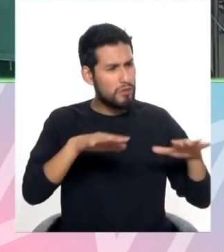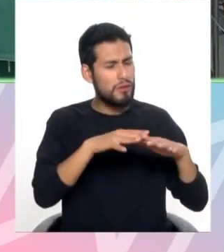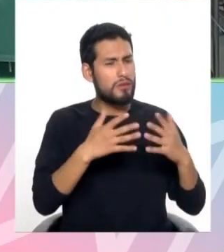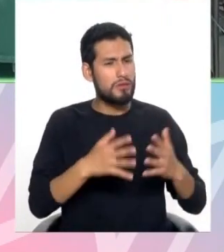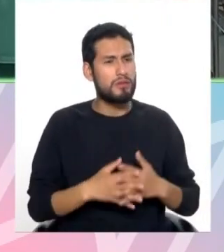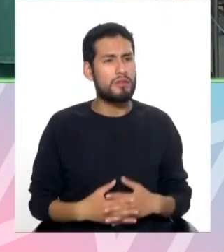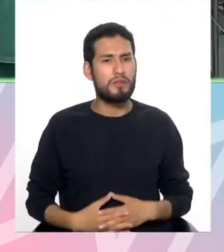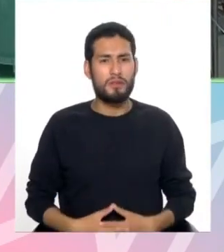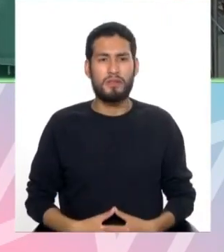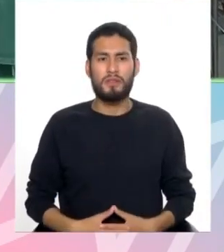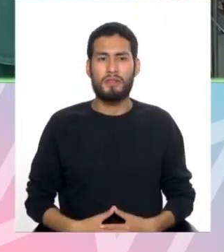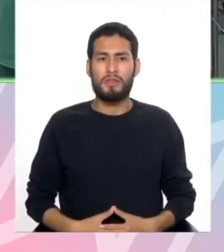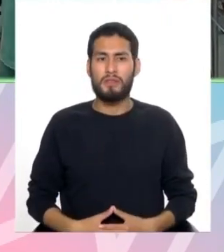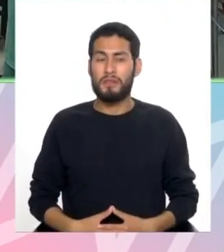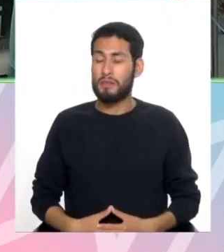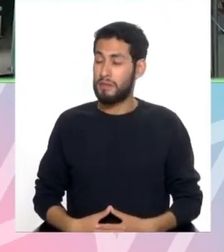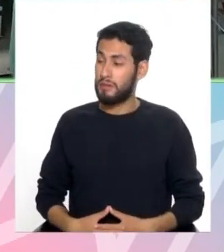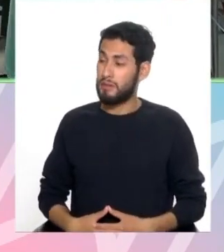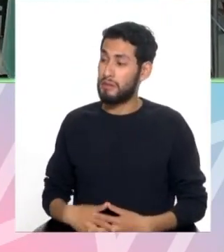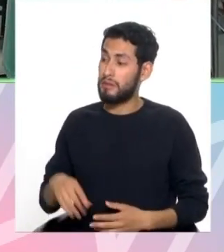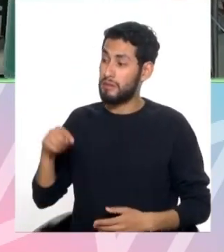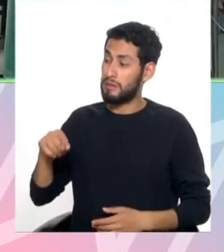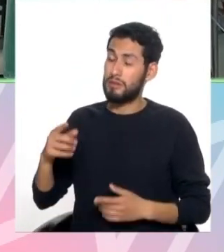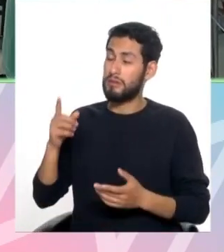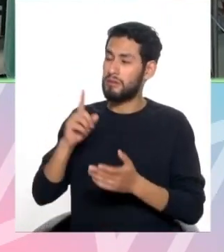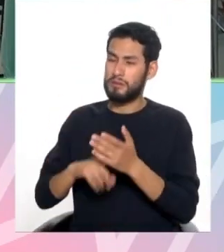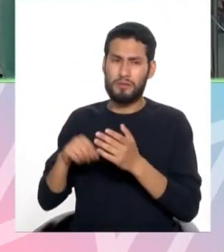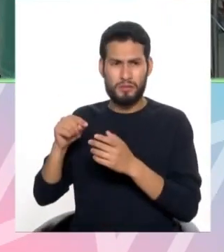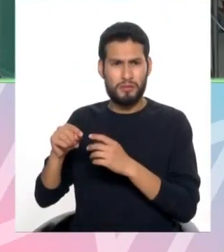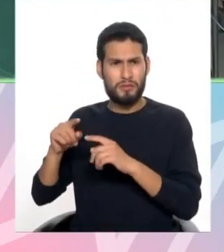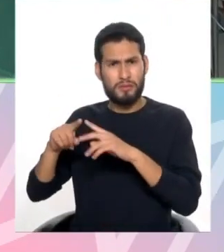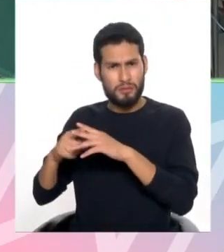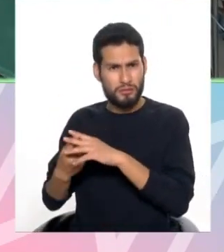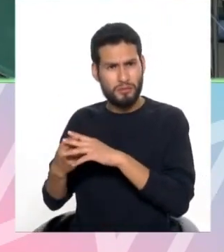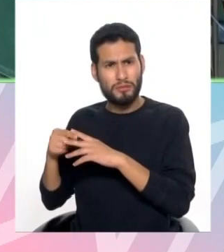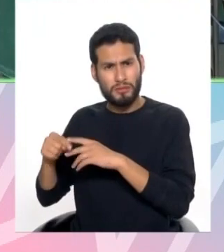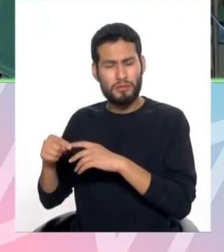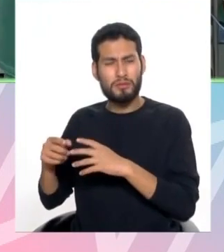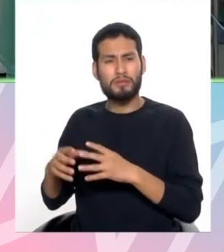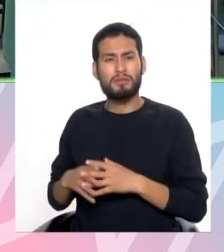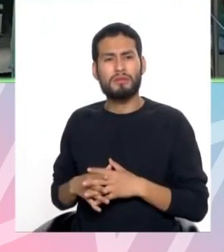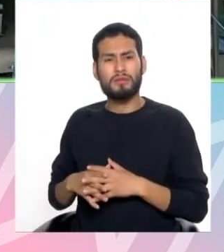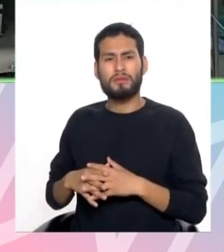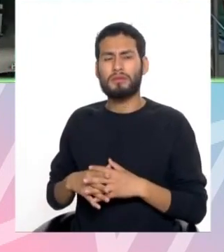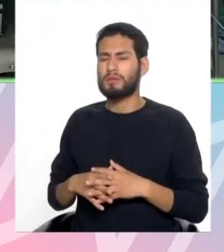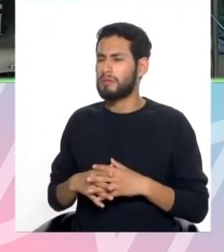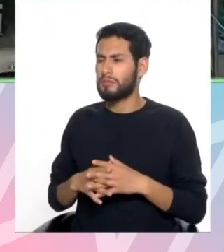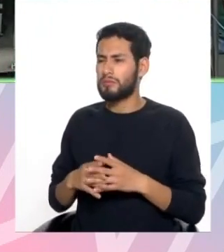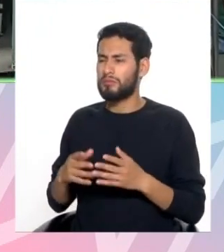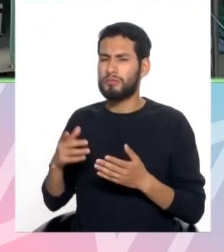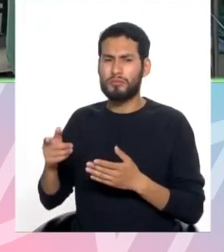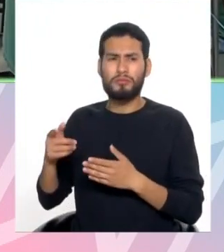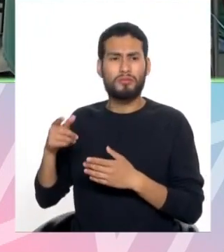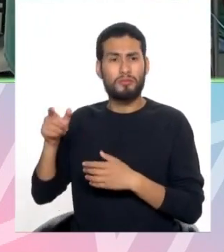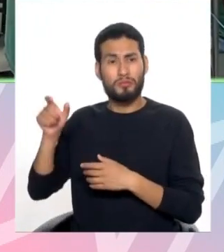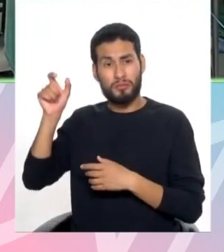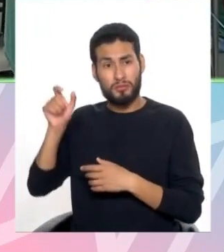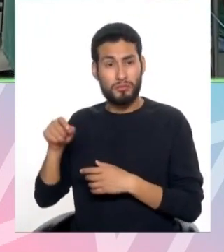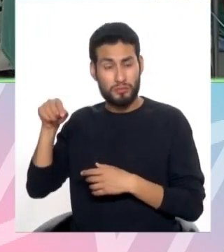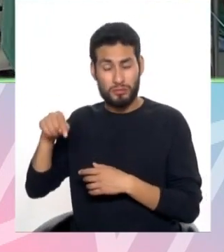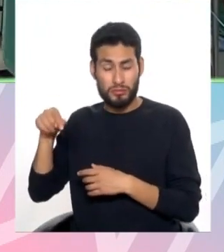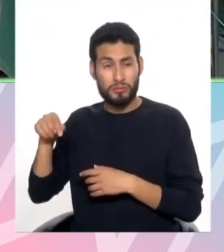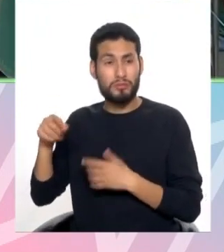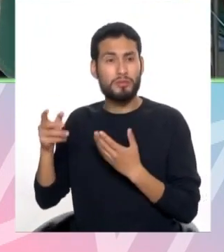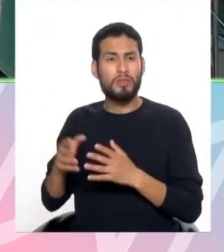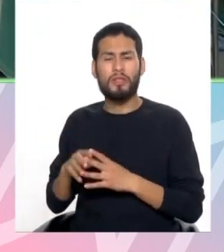éxito y la recuperación del paciente? Es que todo esto va desde abajo, desde el servicio de hospitalización, ¿no? Hospitalización. Sube el paciente, pero acá en Salami